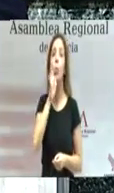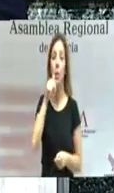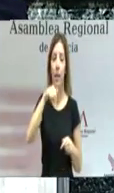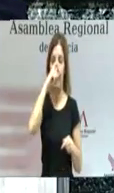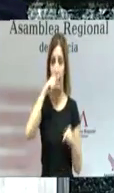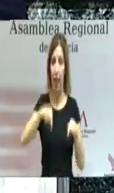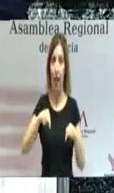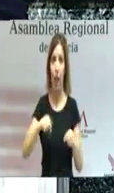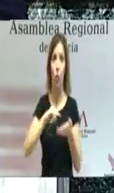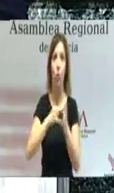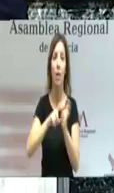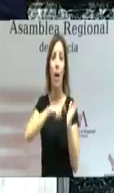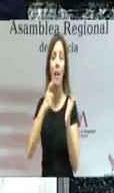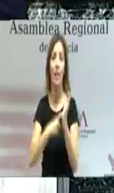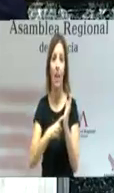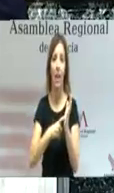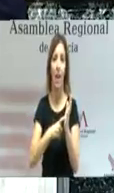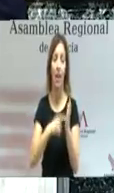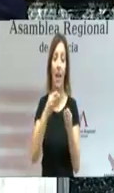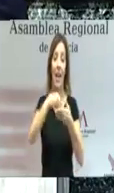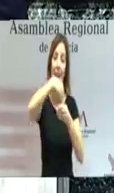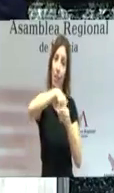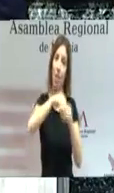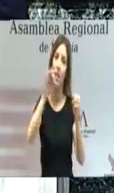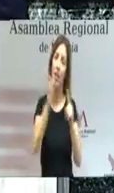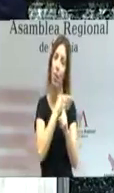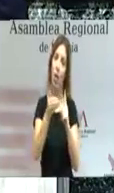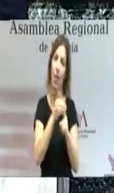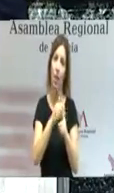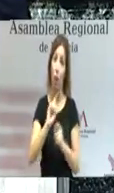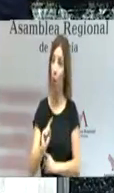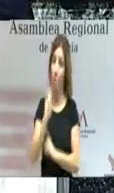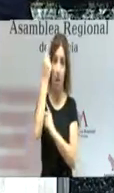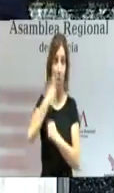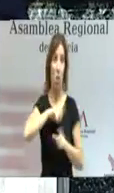integral de gestión unificada de expedientes de violencia de género, pionero en nuestro país.